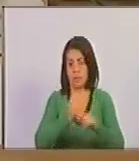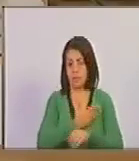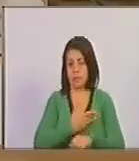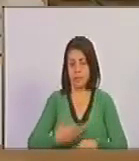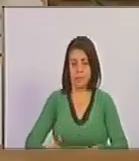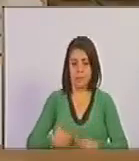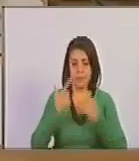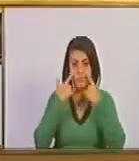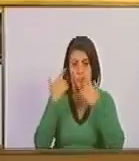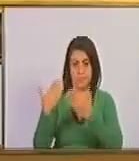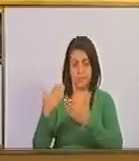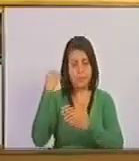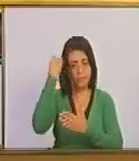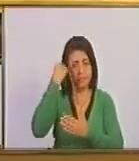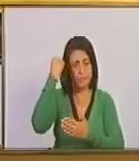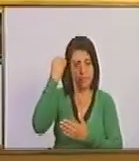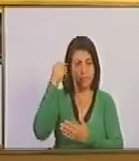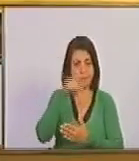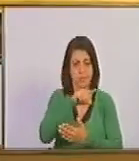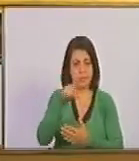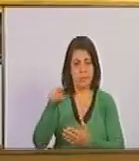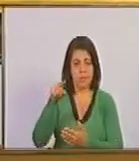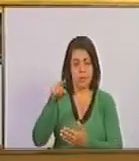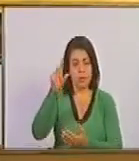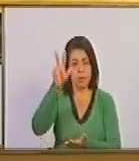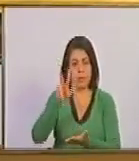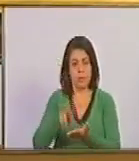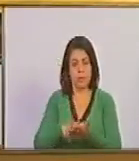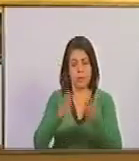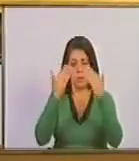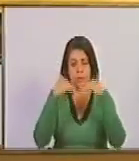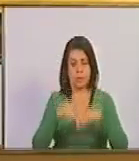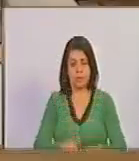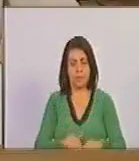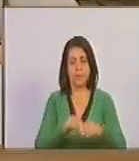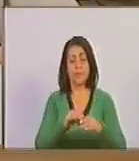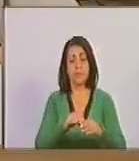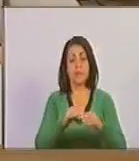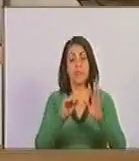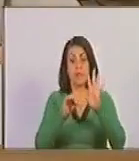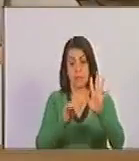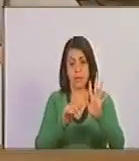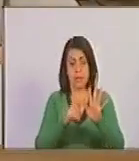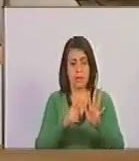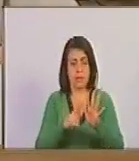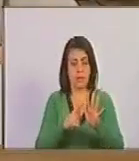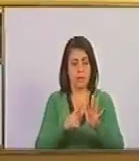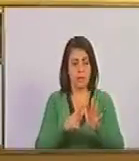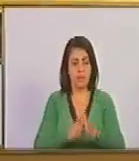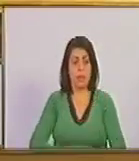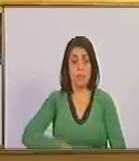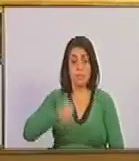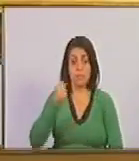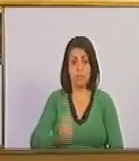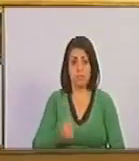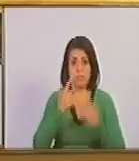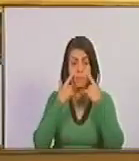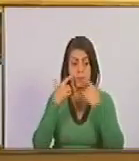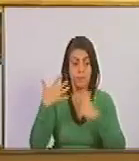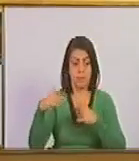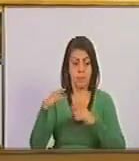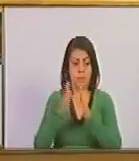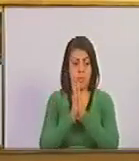todo, ciudadano presidente. Siguiente. En consideración. Aprobado. Siguiente. Quinto. Mira, hay rebelión en la granja allá en el ala